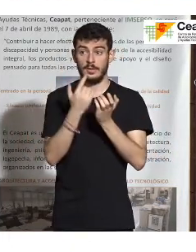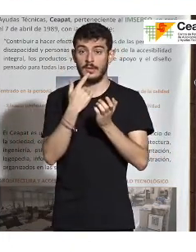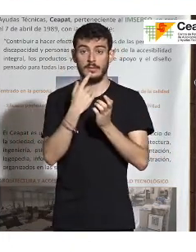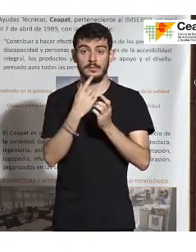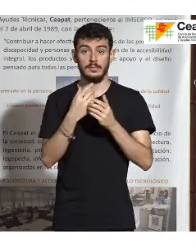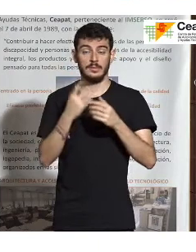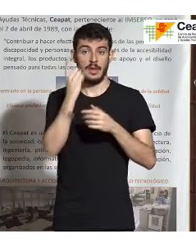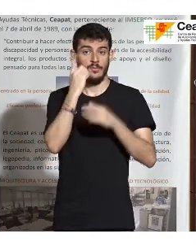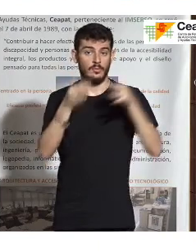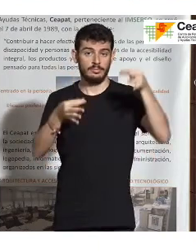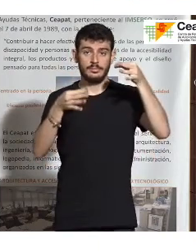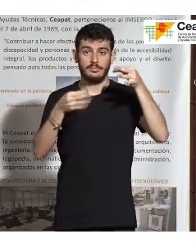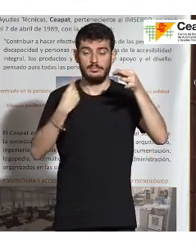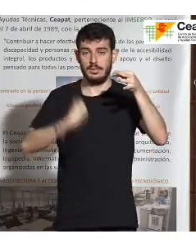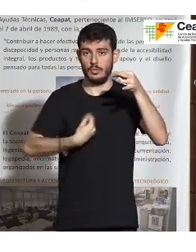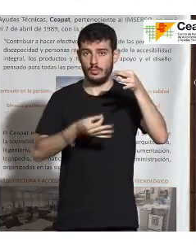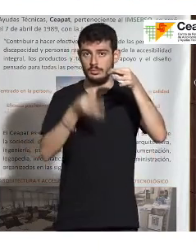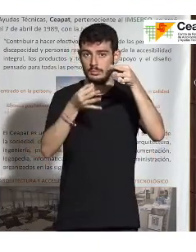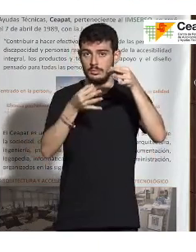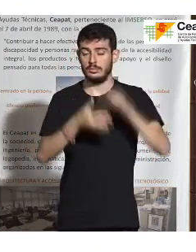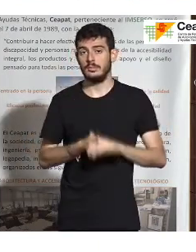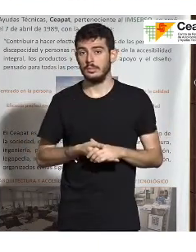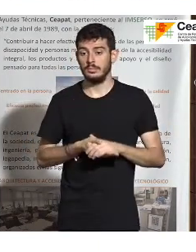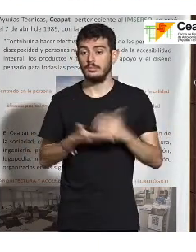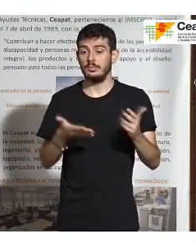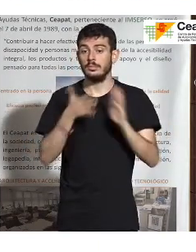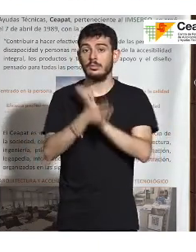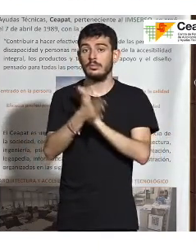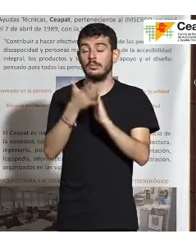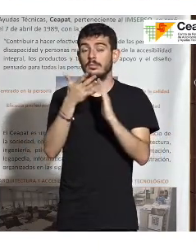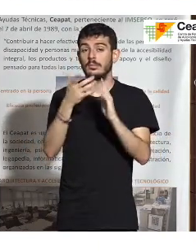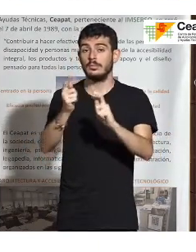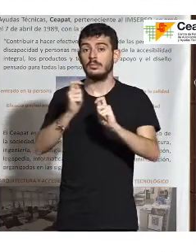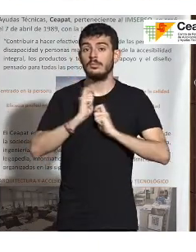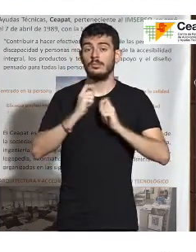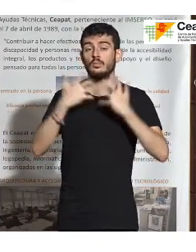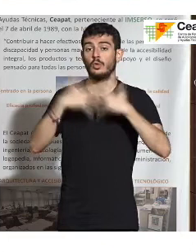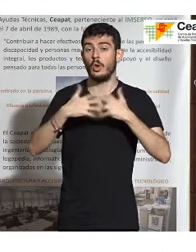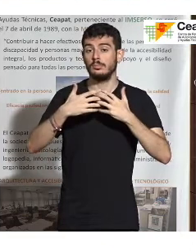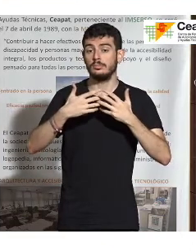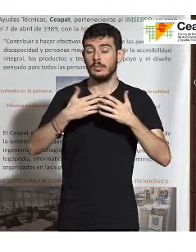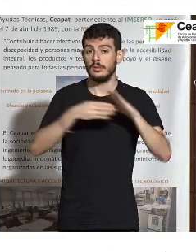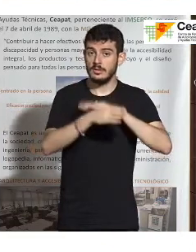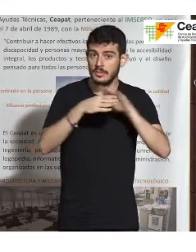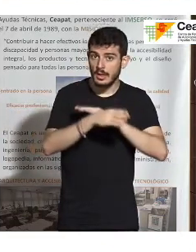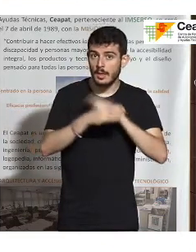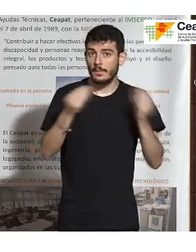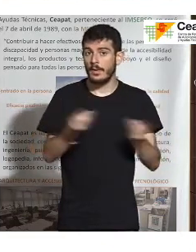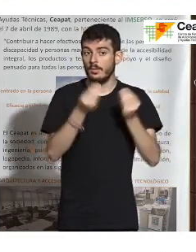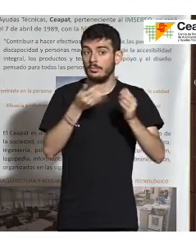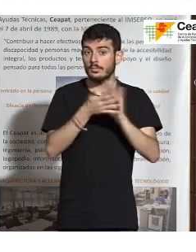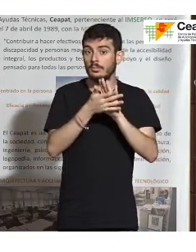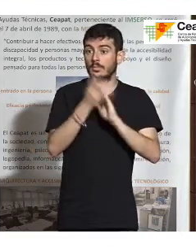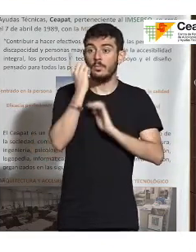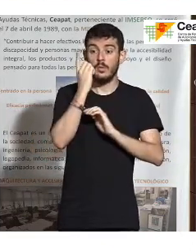teléfono. Bueno, eso ha traído un motor de mejora de la accesibilidad, donde cualquier teléfono móvil que